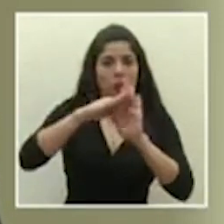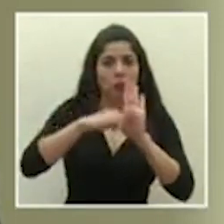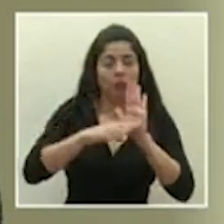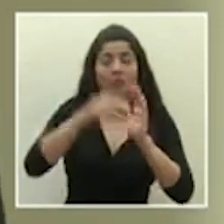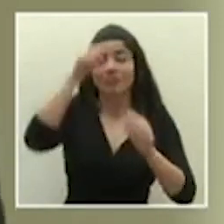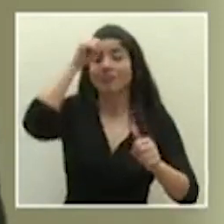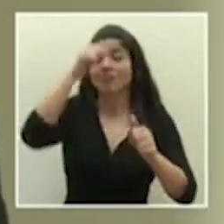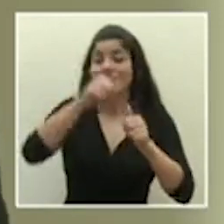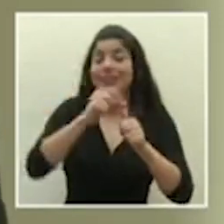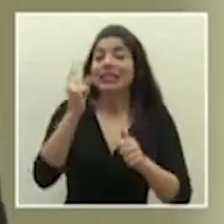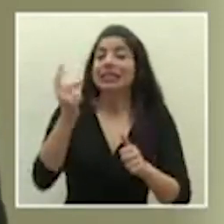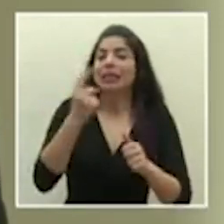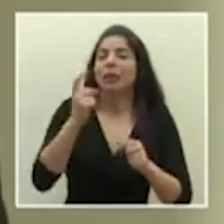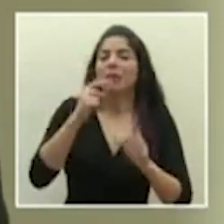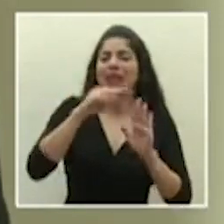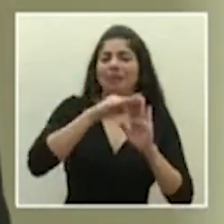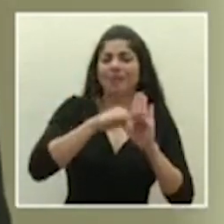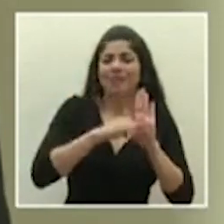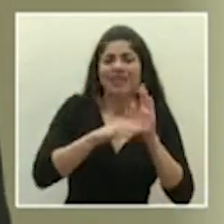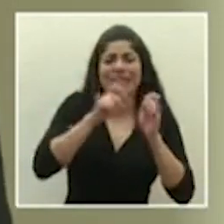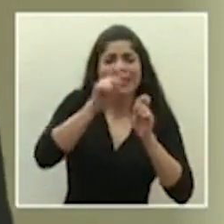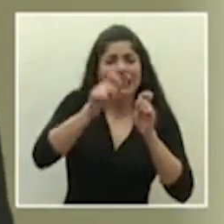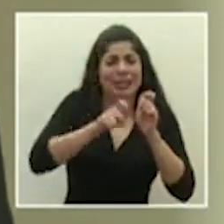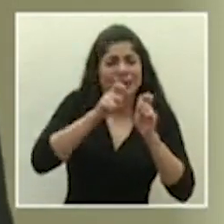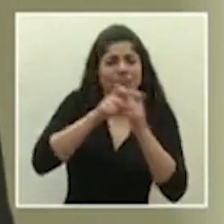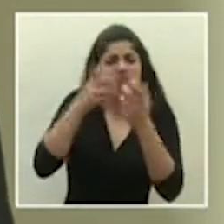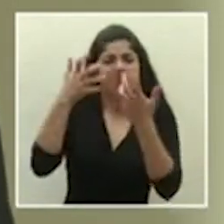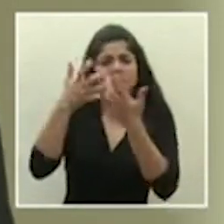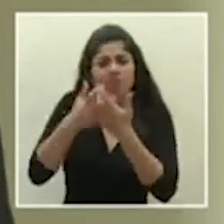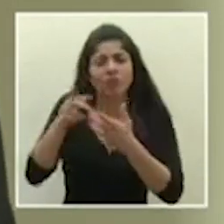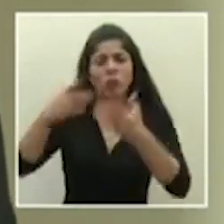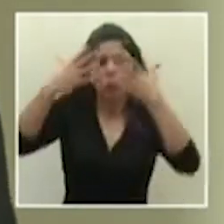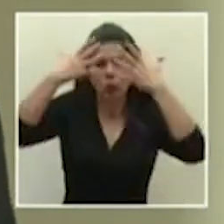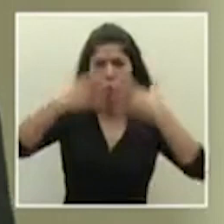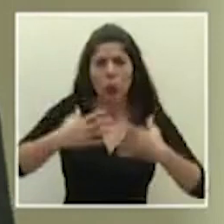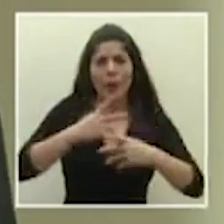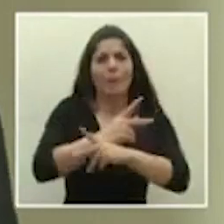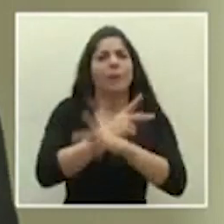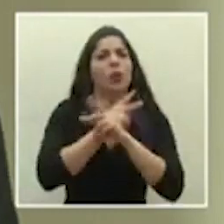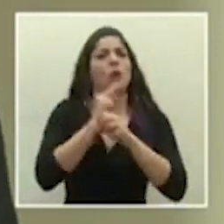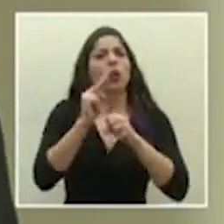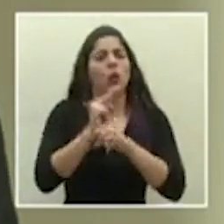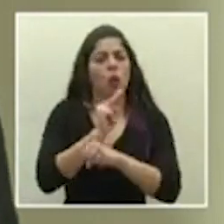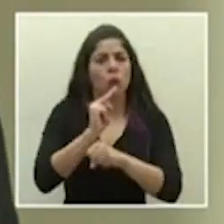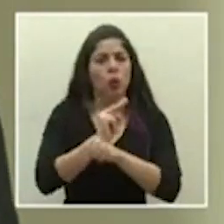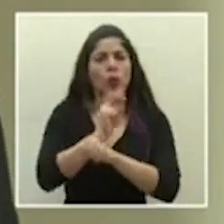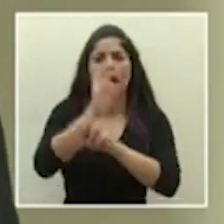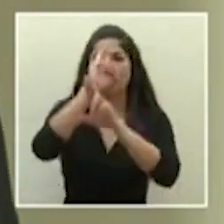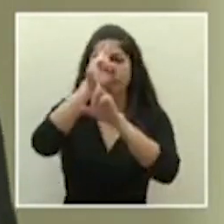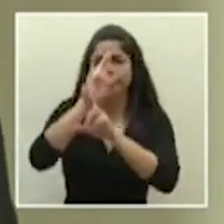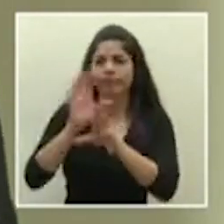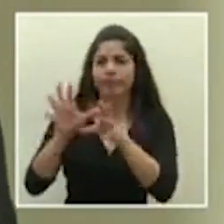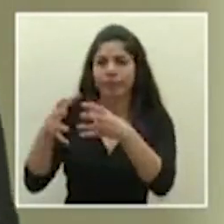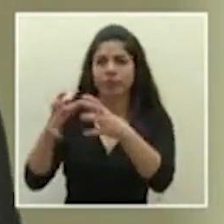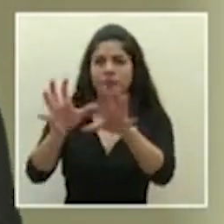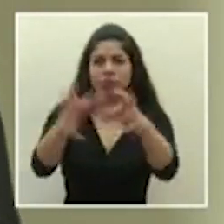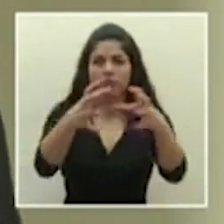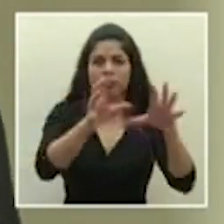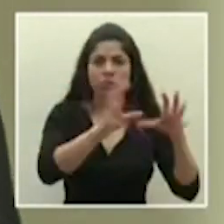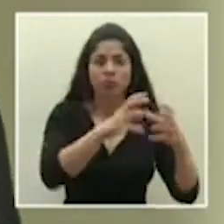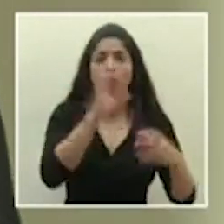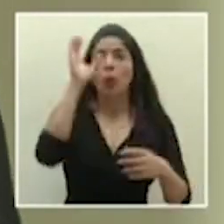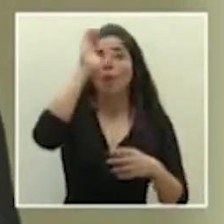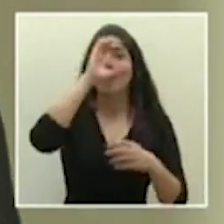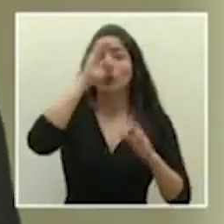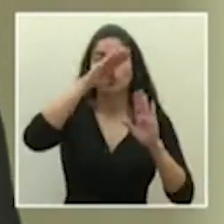ser con un protocolo muy específico, usando equipo de protección personal, respetando las burbujas sociales, buscando